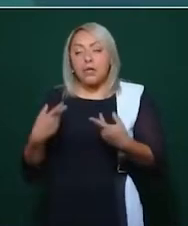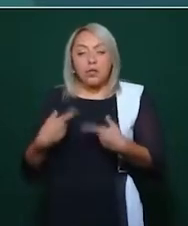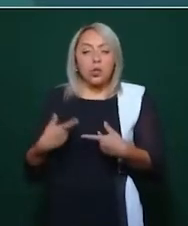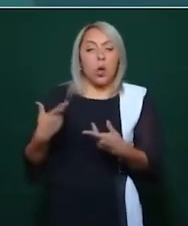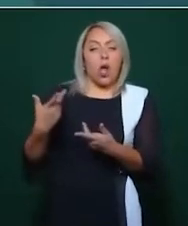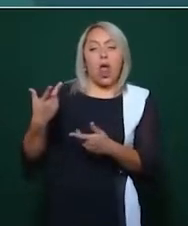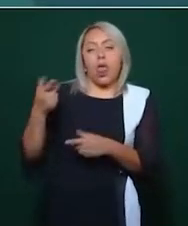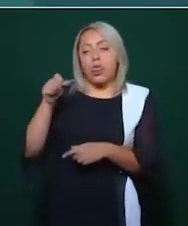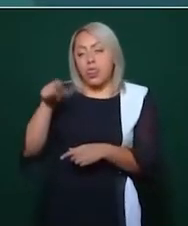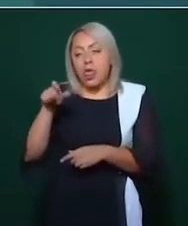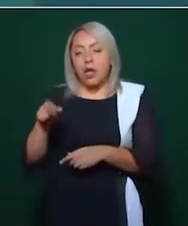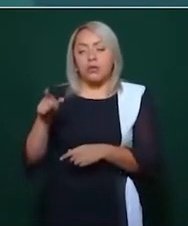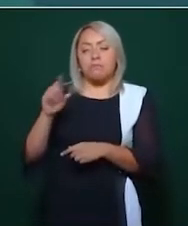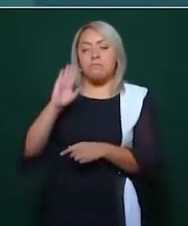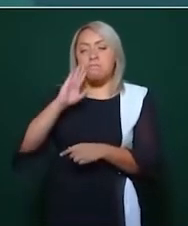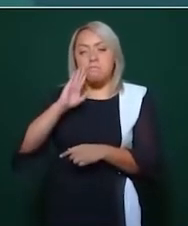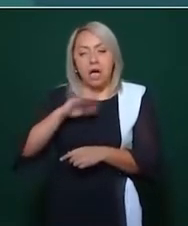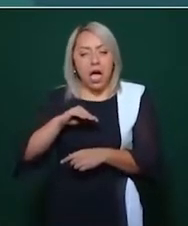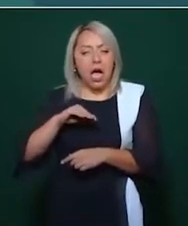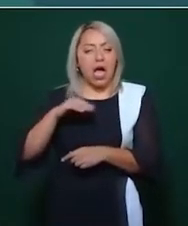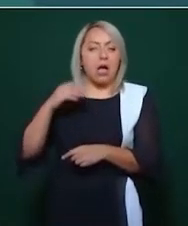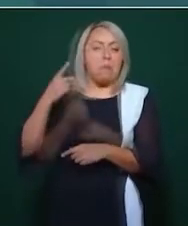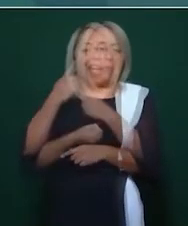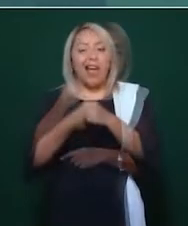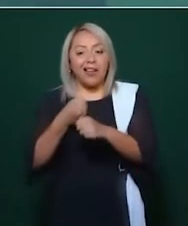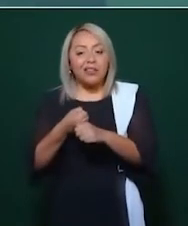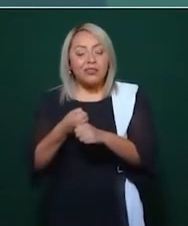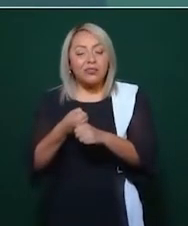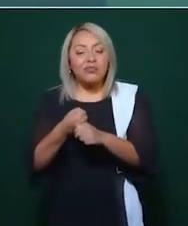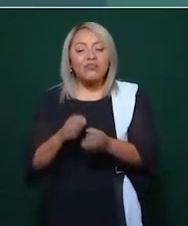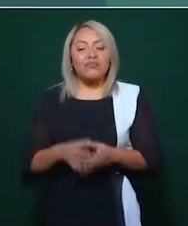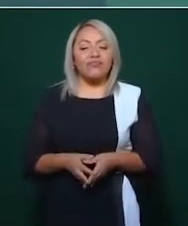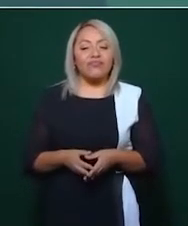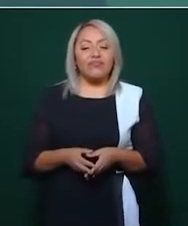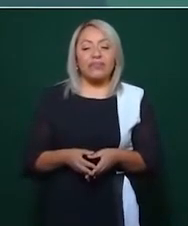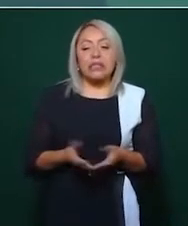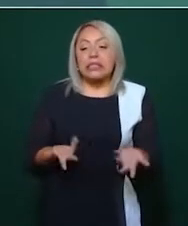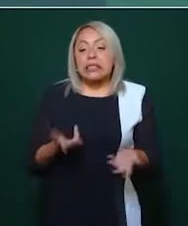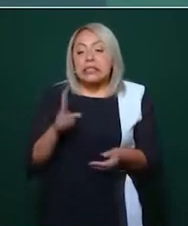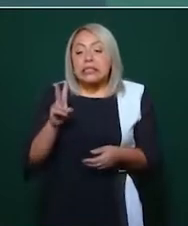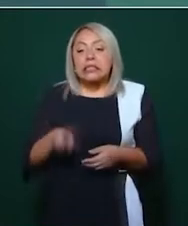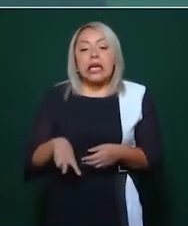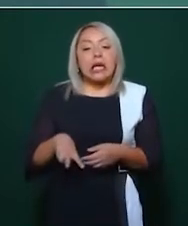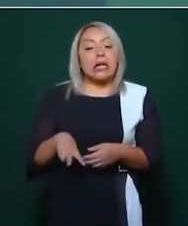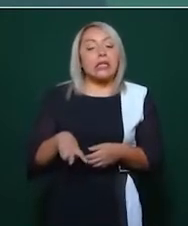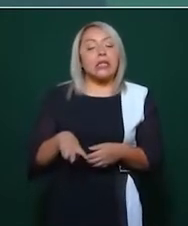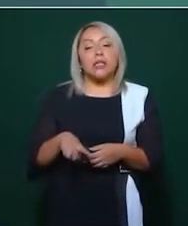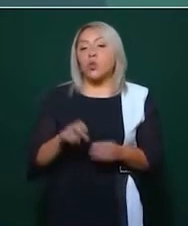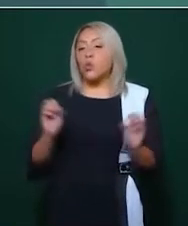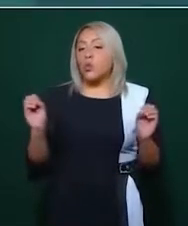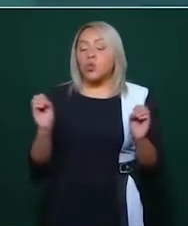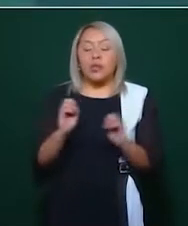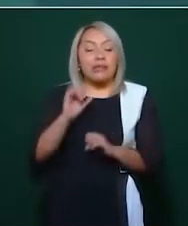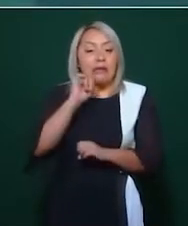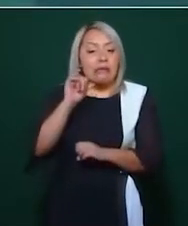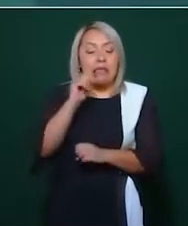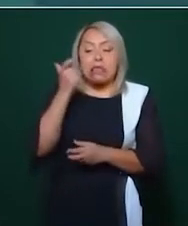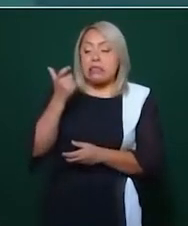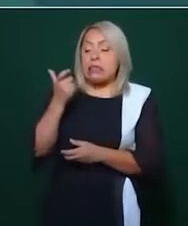delincuencia y política, no usar dinero del presupuesto